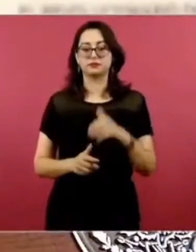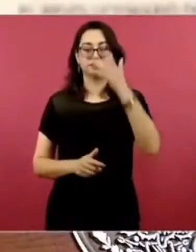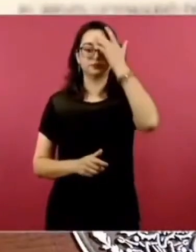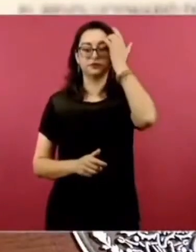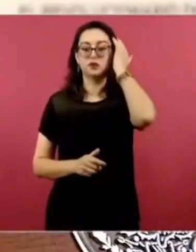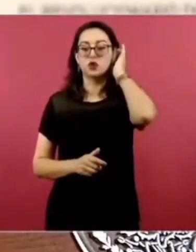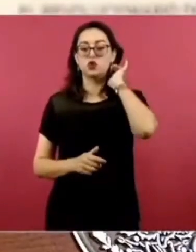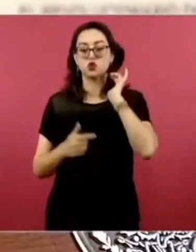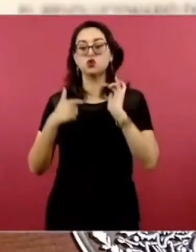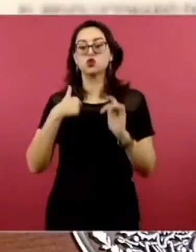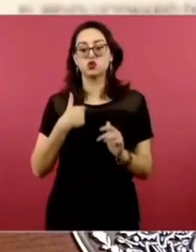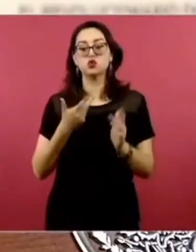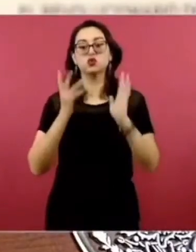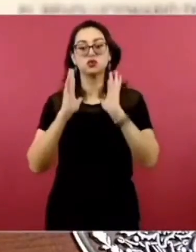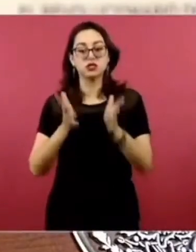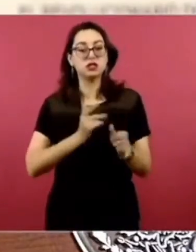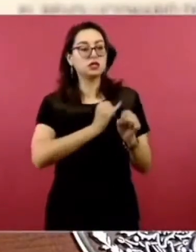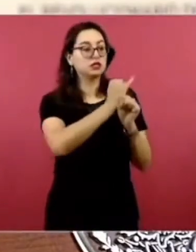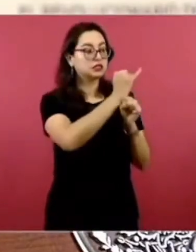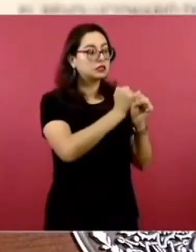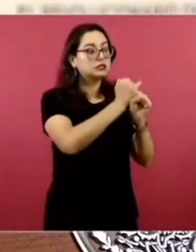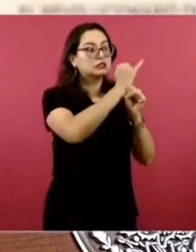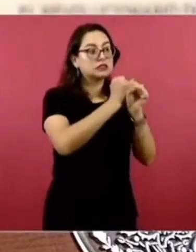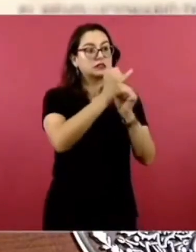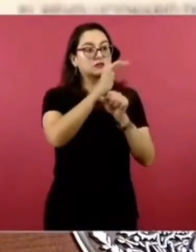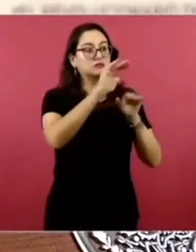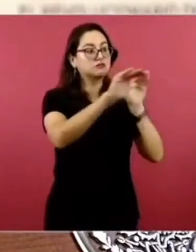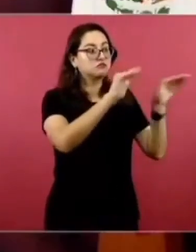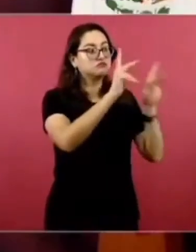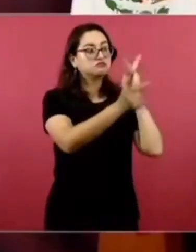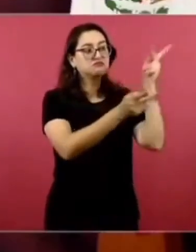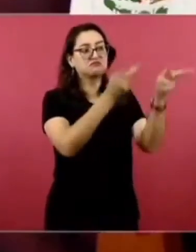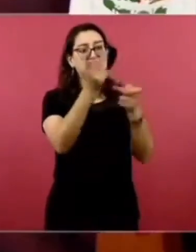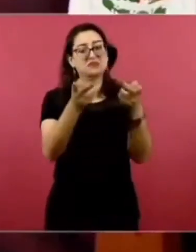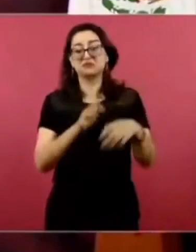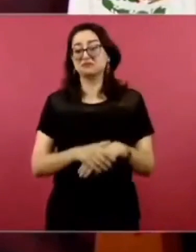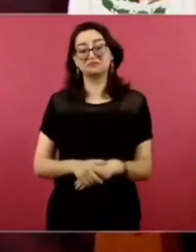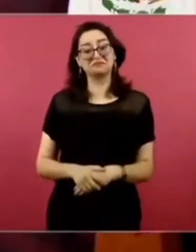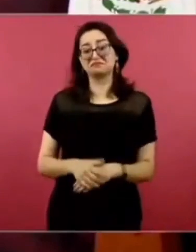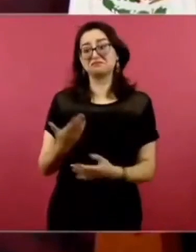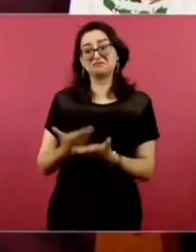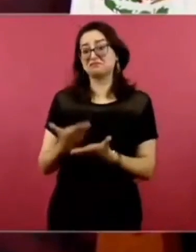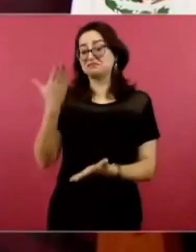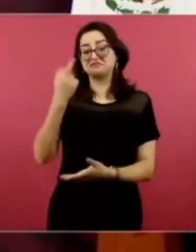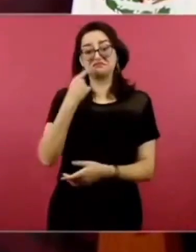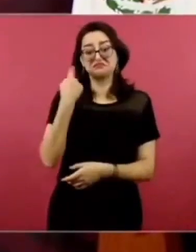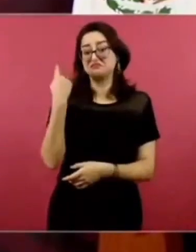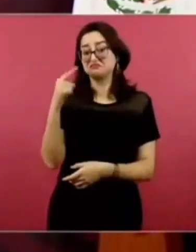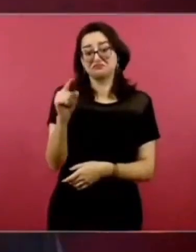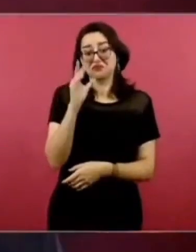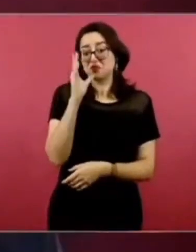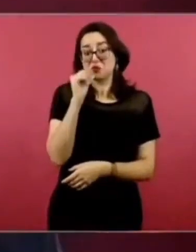algunos abogados. Y la recomendación es, no, se puede.